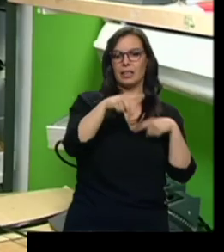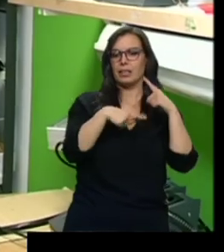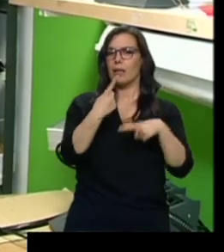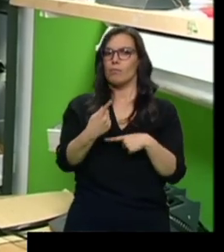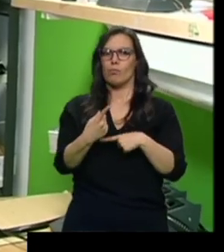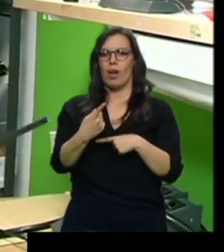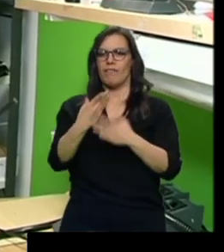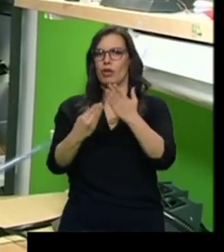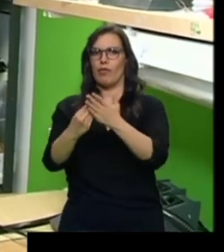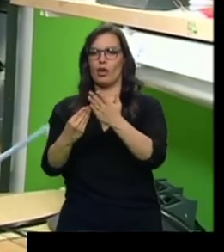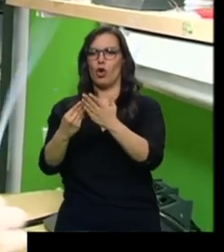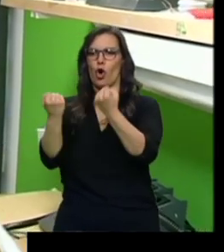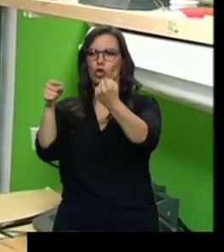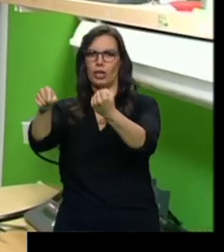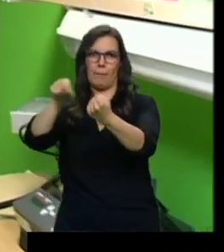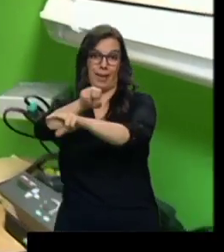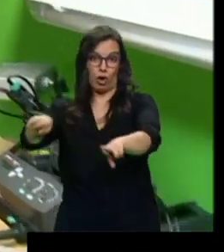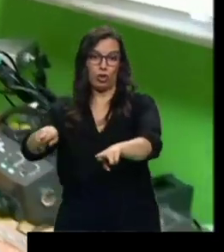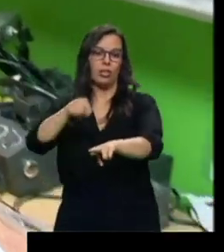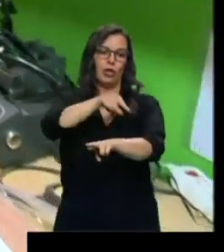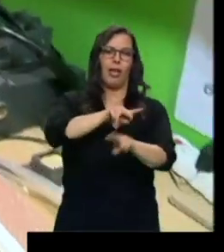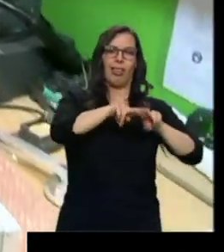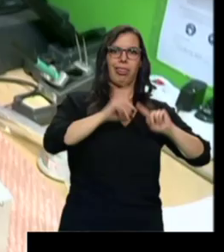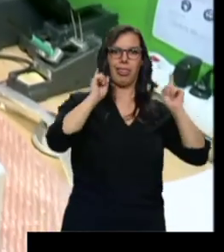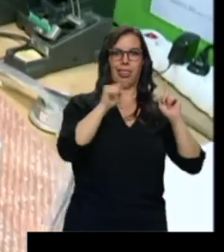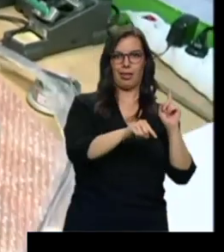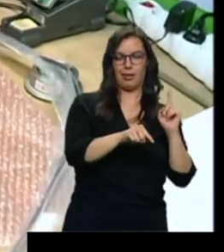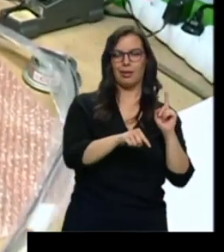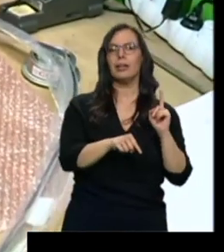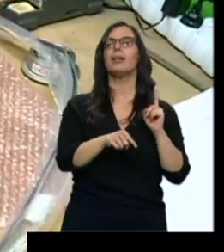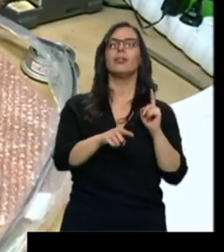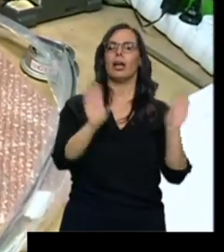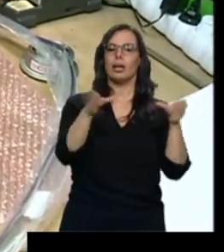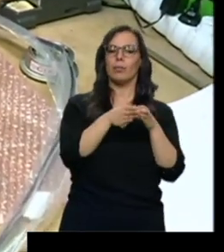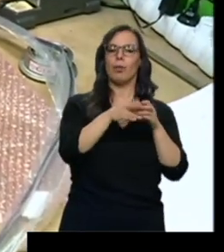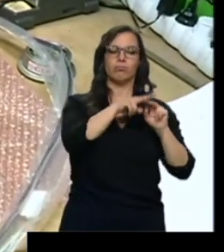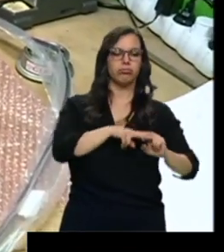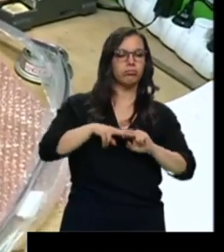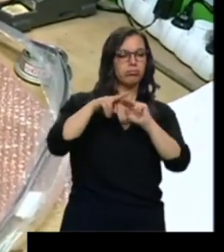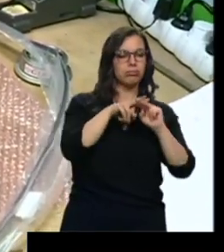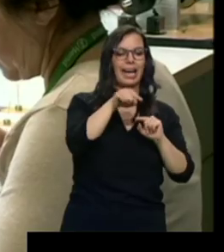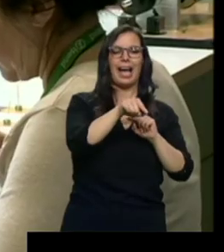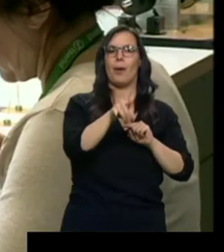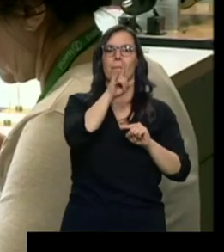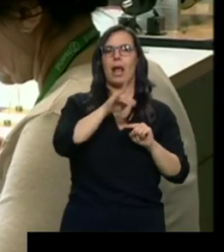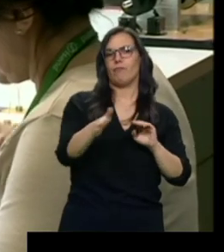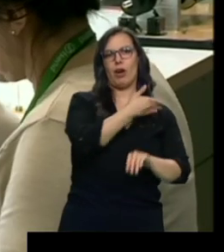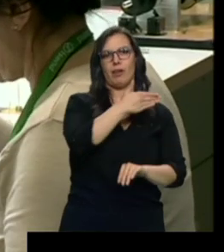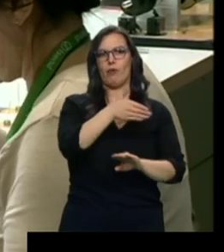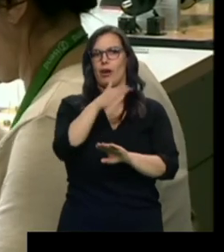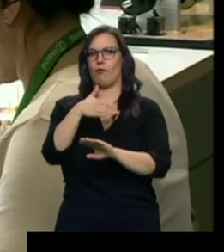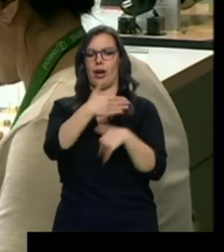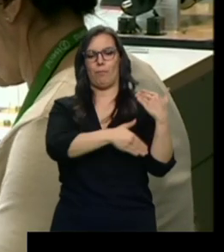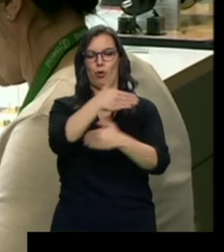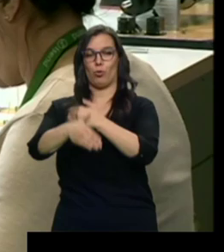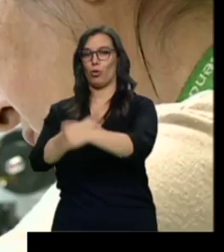y evitar toda esa pérdida de dinero. Sin tocar el material, tenemos equipos que los clientes los tienen y según están fabricando dicen, este está mal, quítalo. Es la